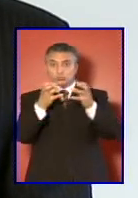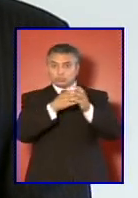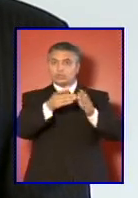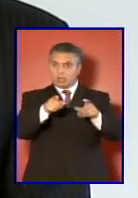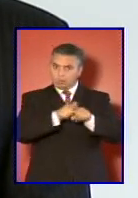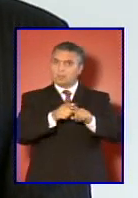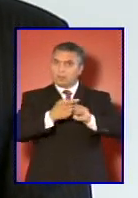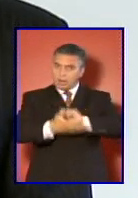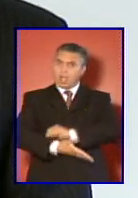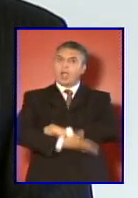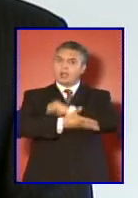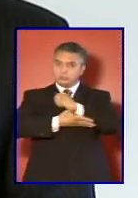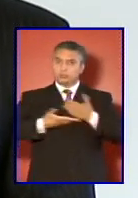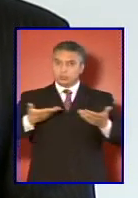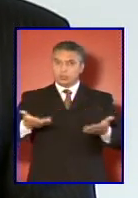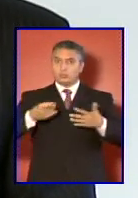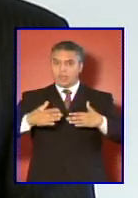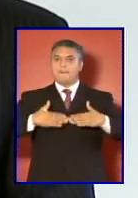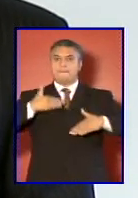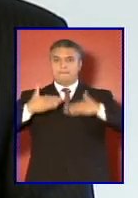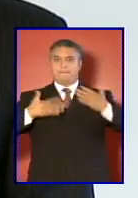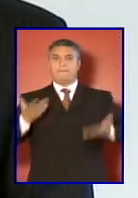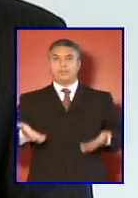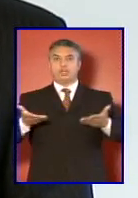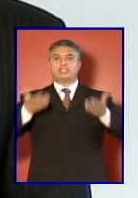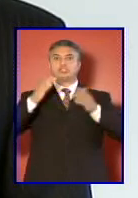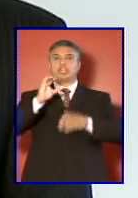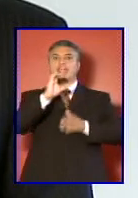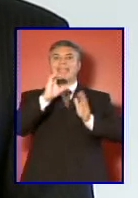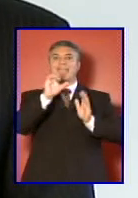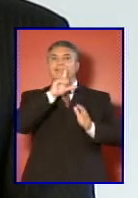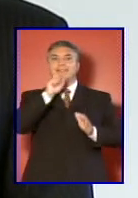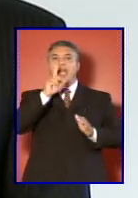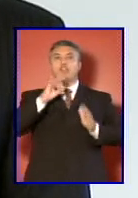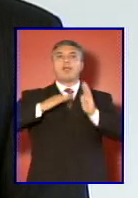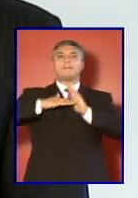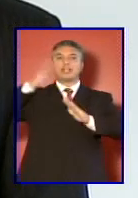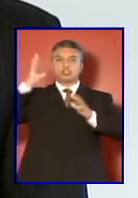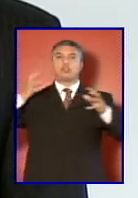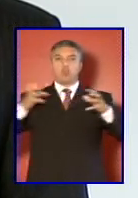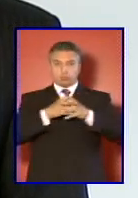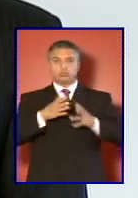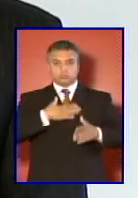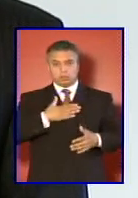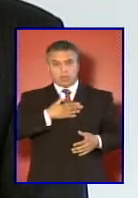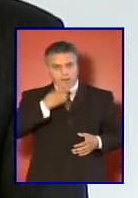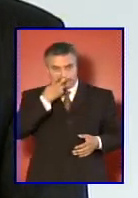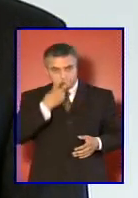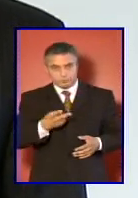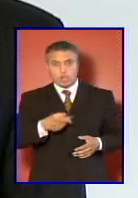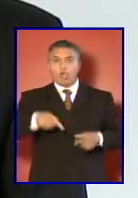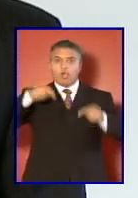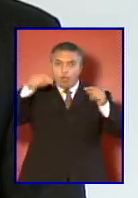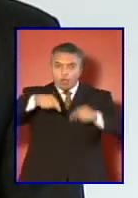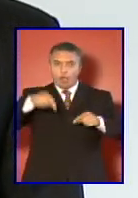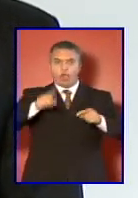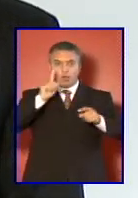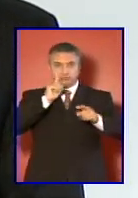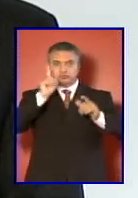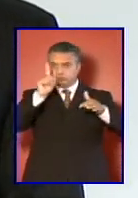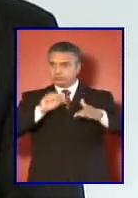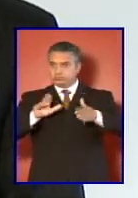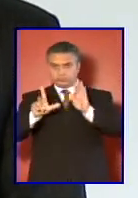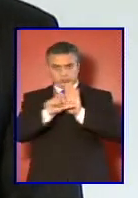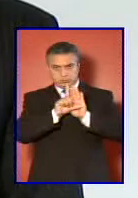el progreso del Estado Mayor Conjunto en la forma como he dado cuenta hoy día hay una doctrina conjunta